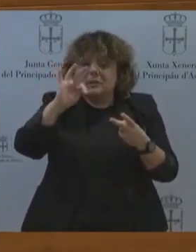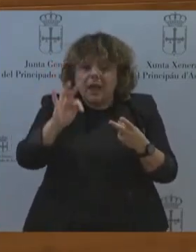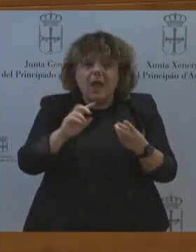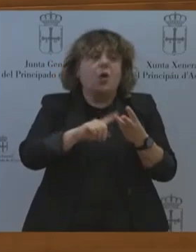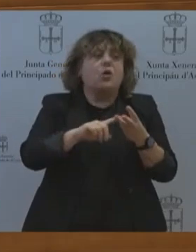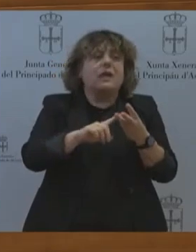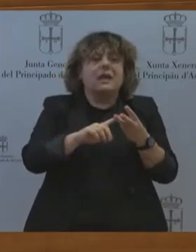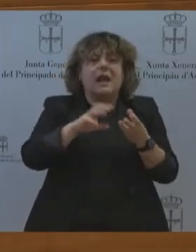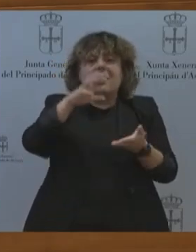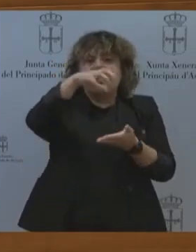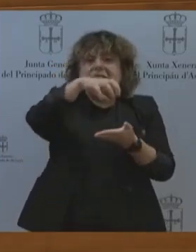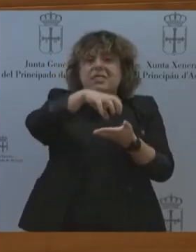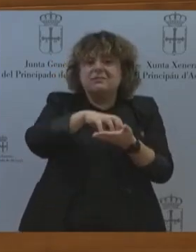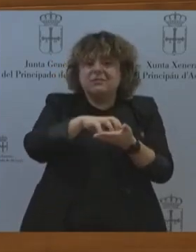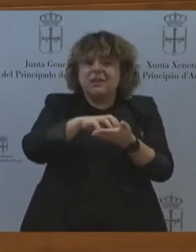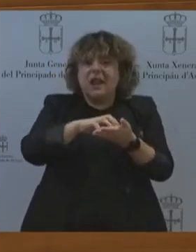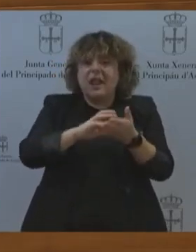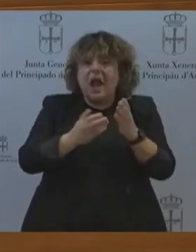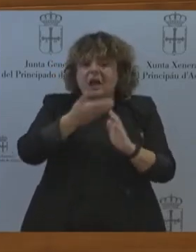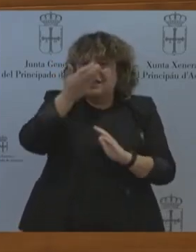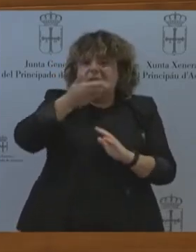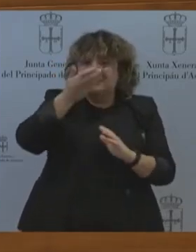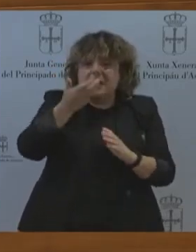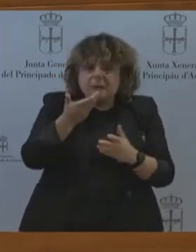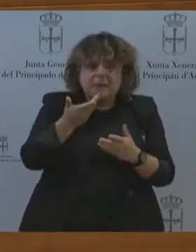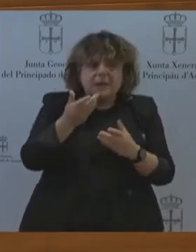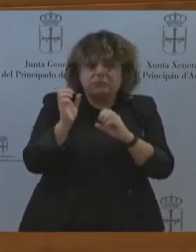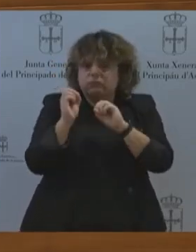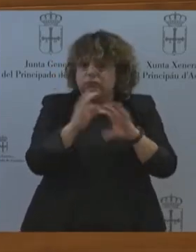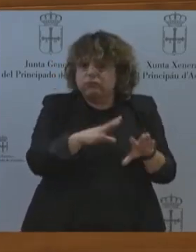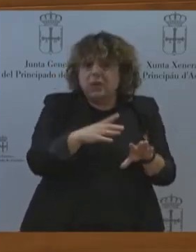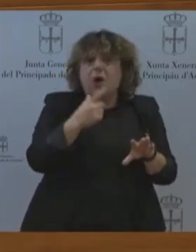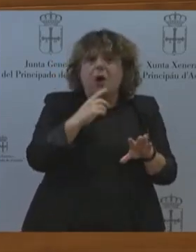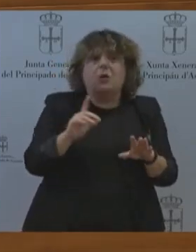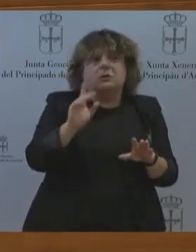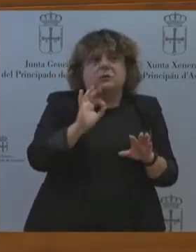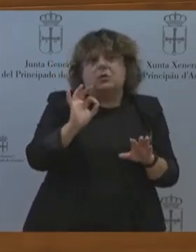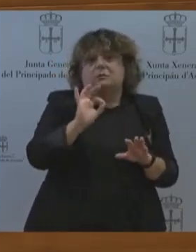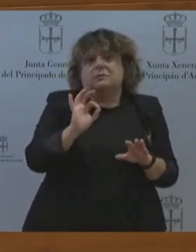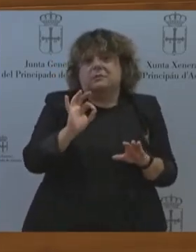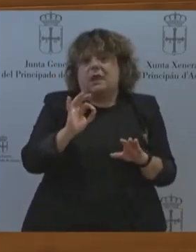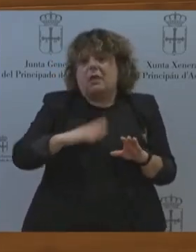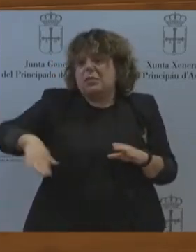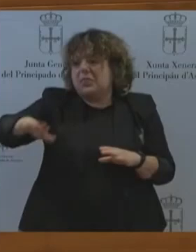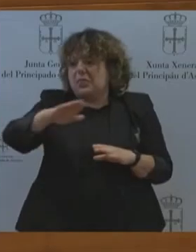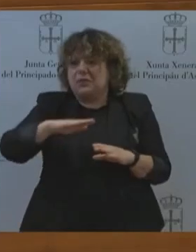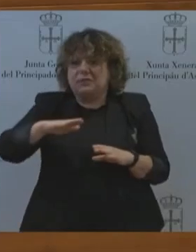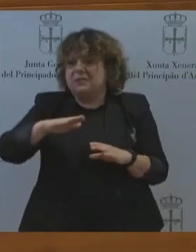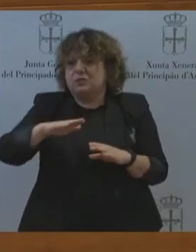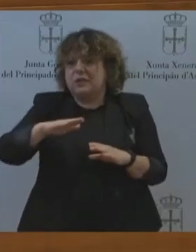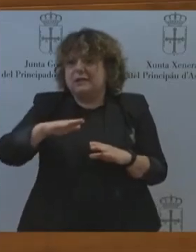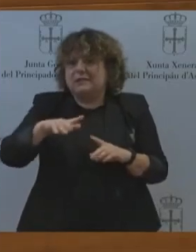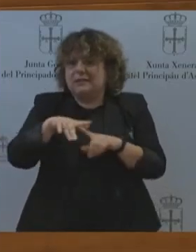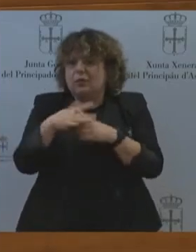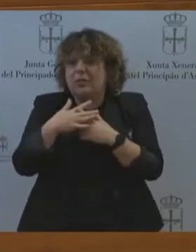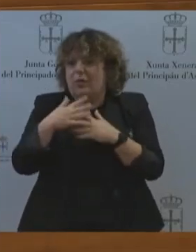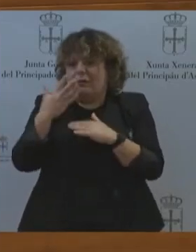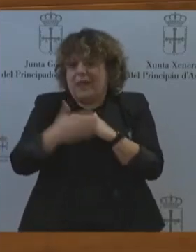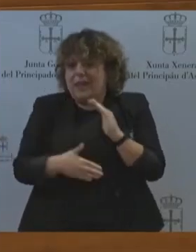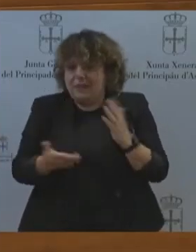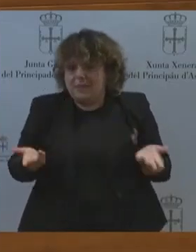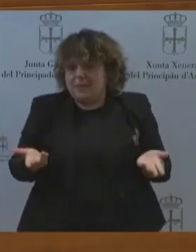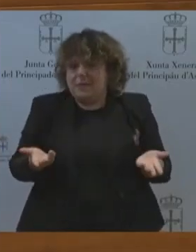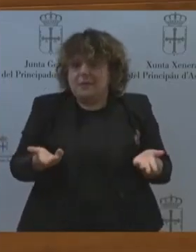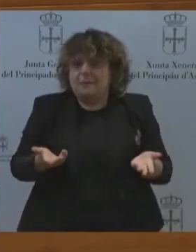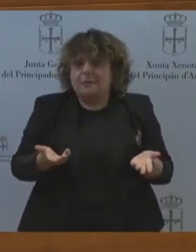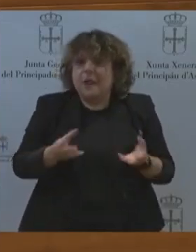enteras, laboralmente muy vinculadas a ellas, en situación límite. Y tampoco podemos obviar el hecho de que infraestructuras clave para